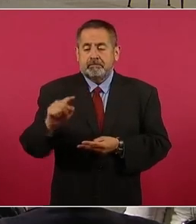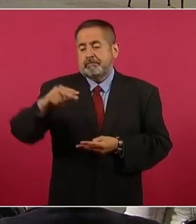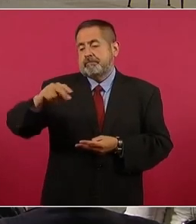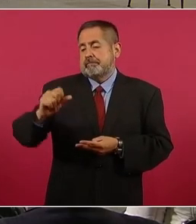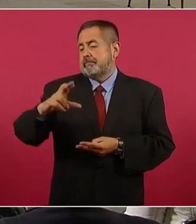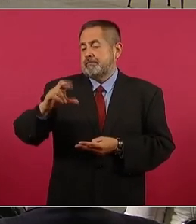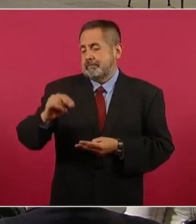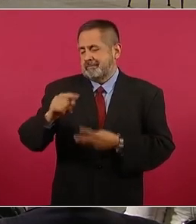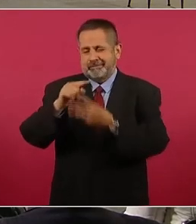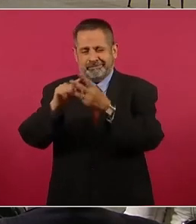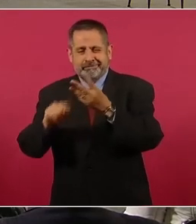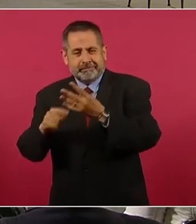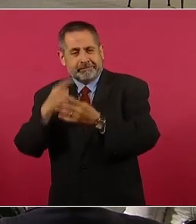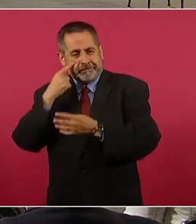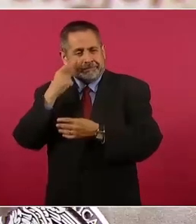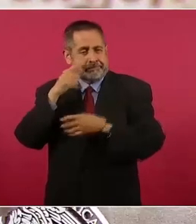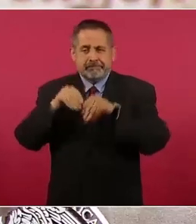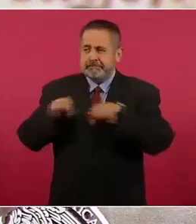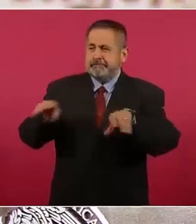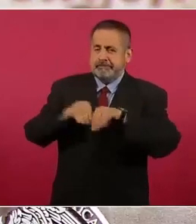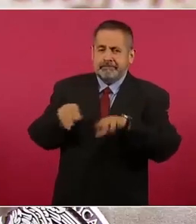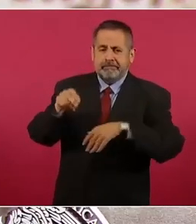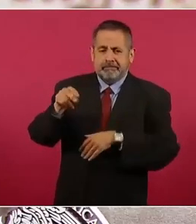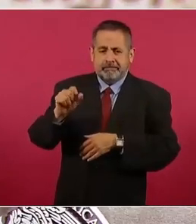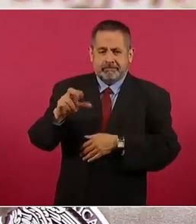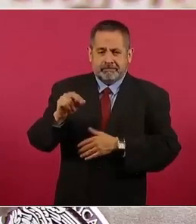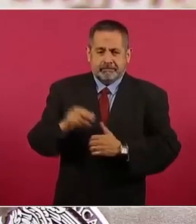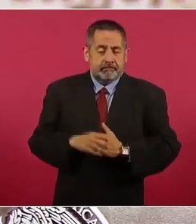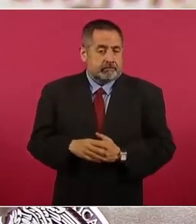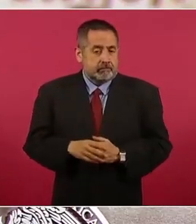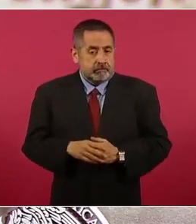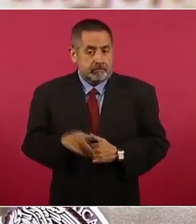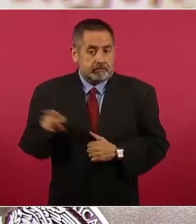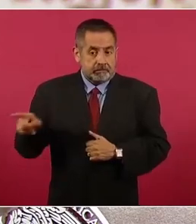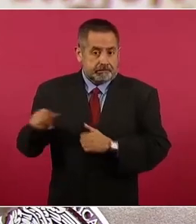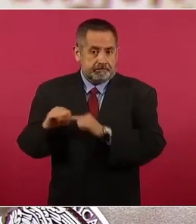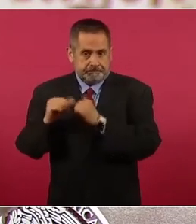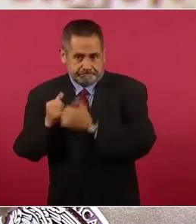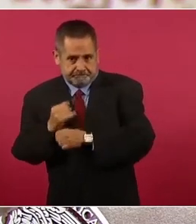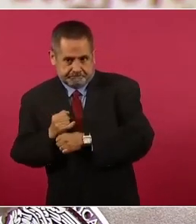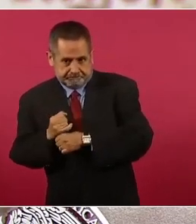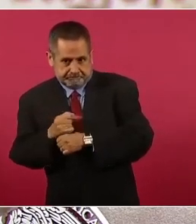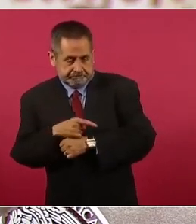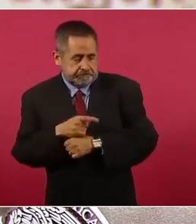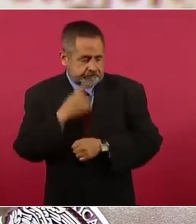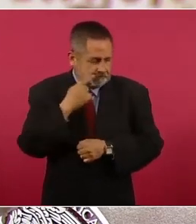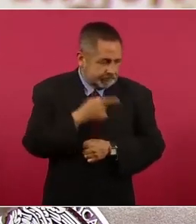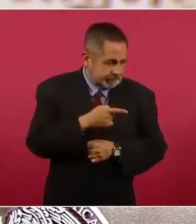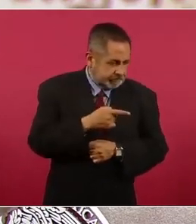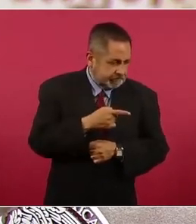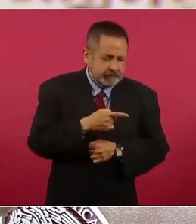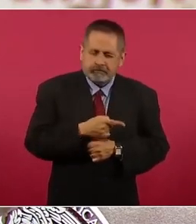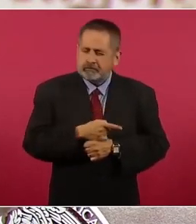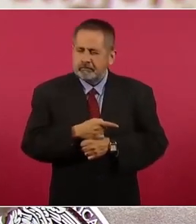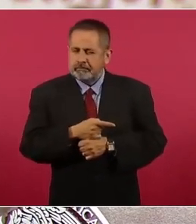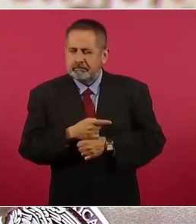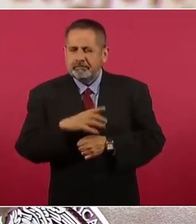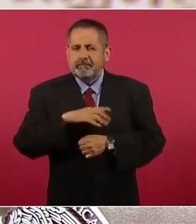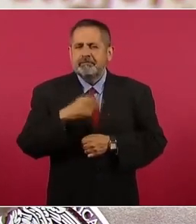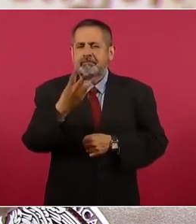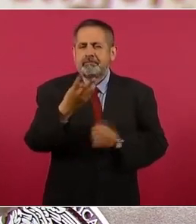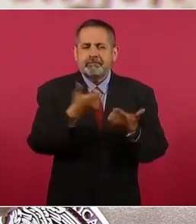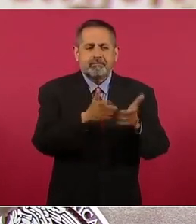entre otros. Asimismo, Tlatelol Colab encontró que existieron en ese momento tres grupos de hashtags,